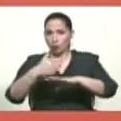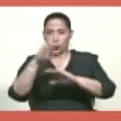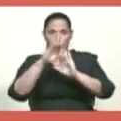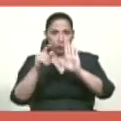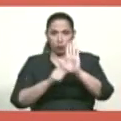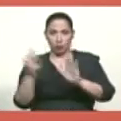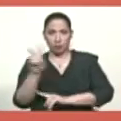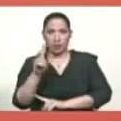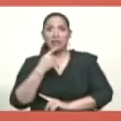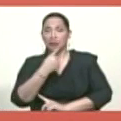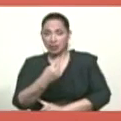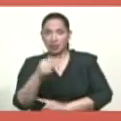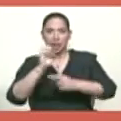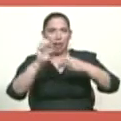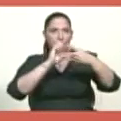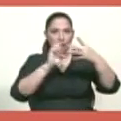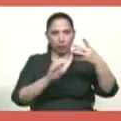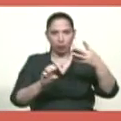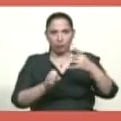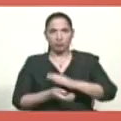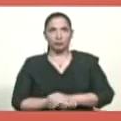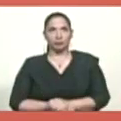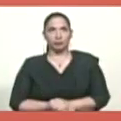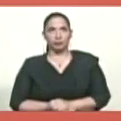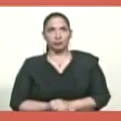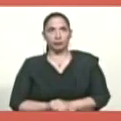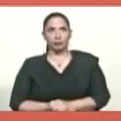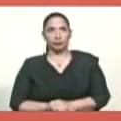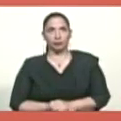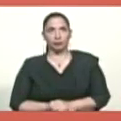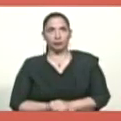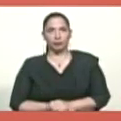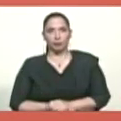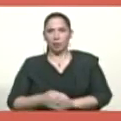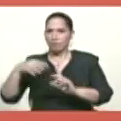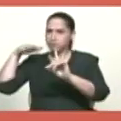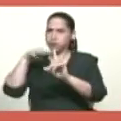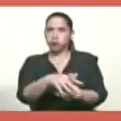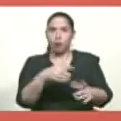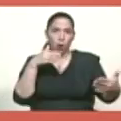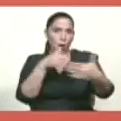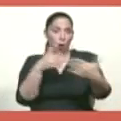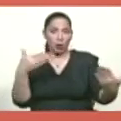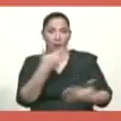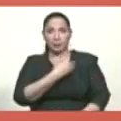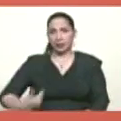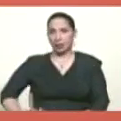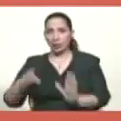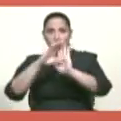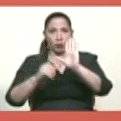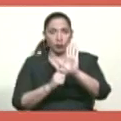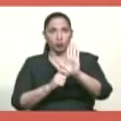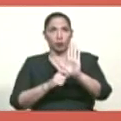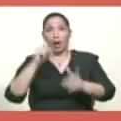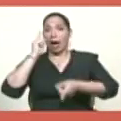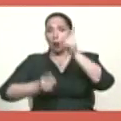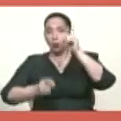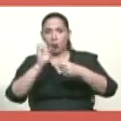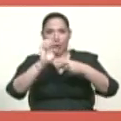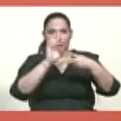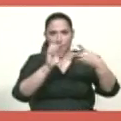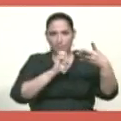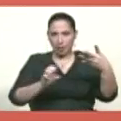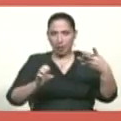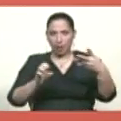menciona elementos de agresión contra el presidente constitucional y algunos elementos